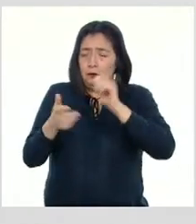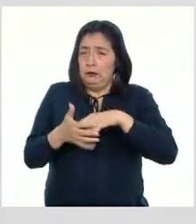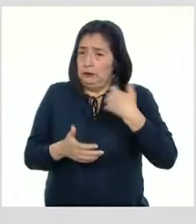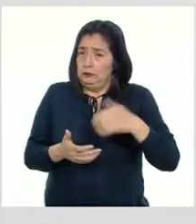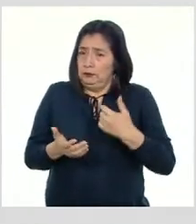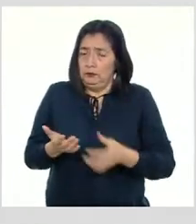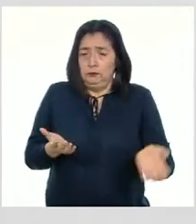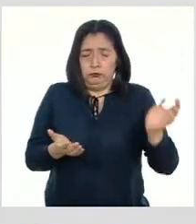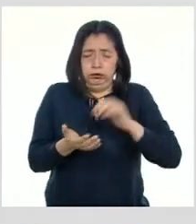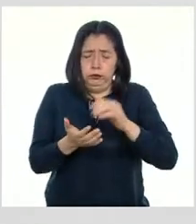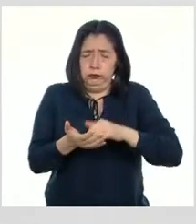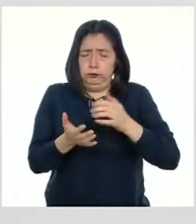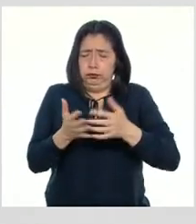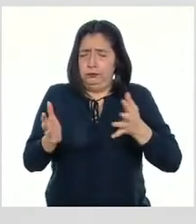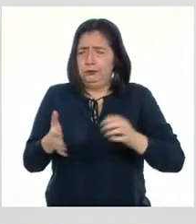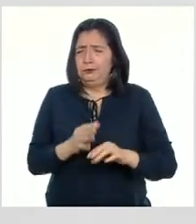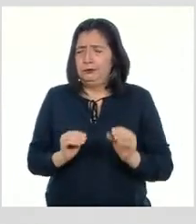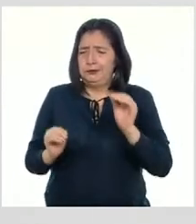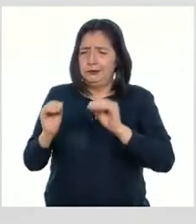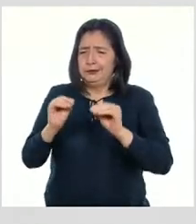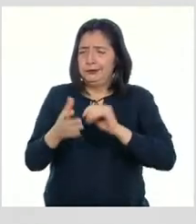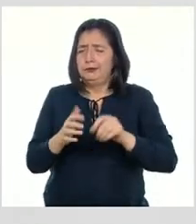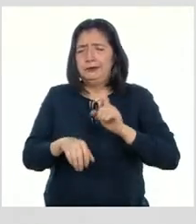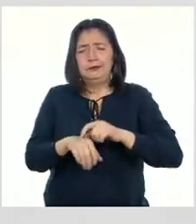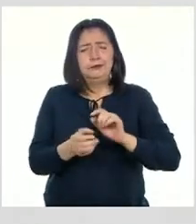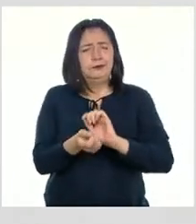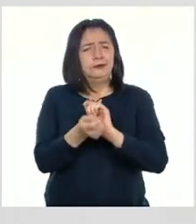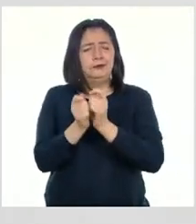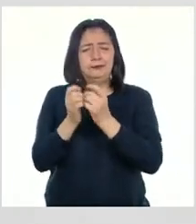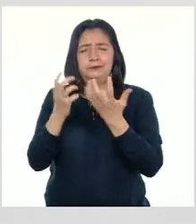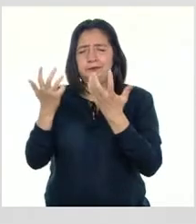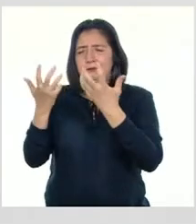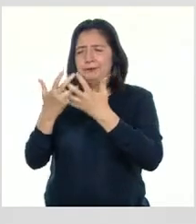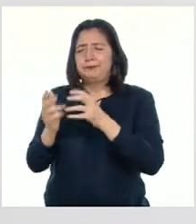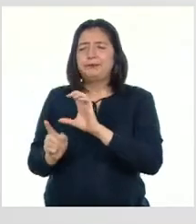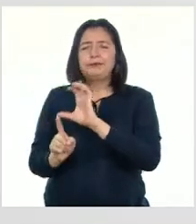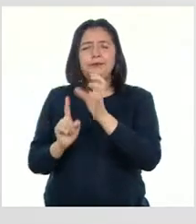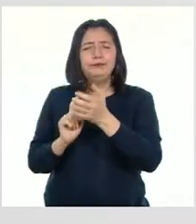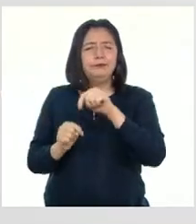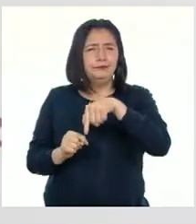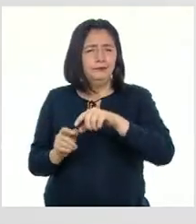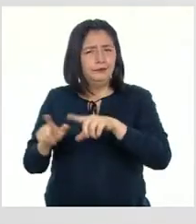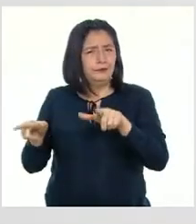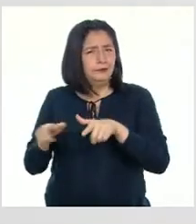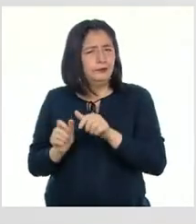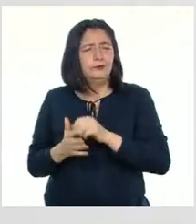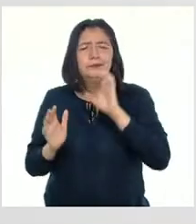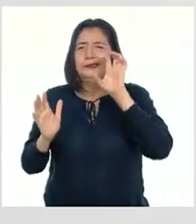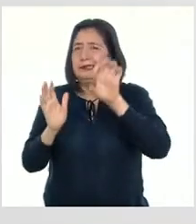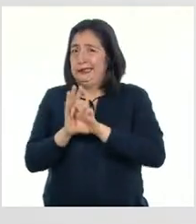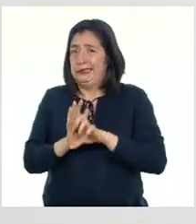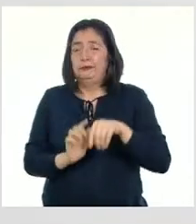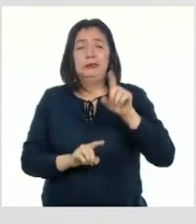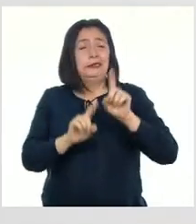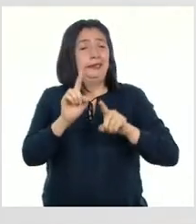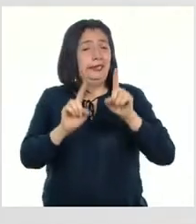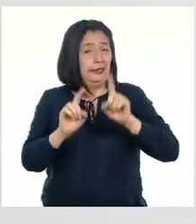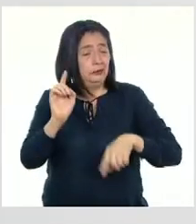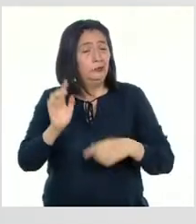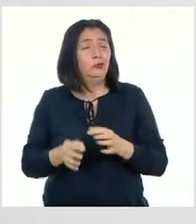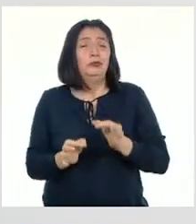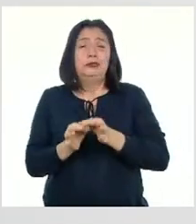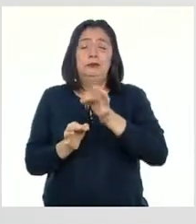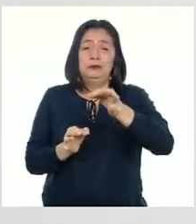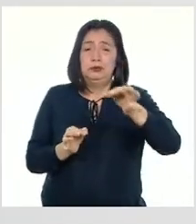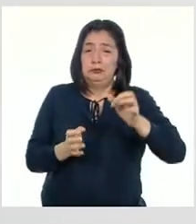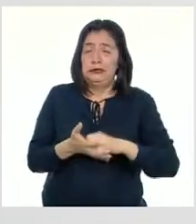enriquecido con el paso del tiempo y se ha adaptado a la cultura local Por ejemplo, en algunos departamentos